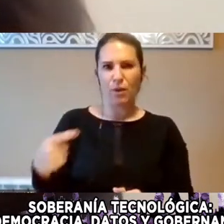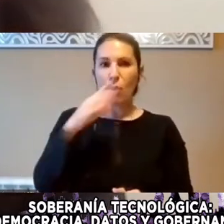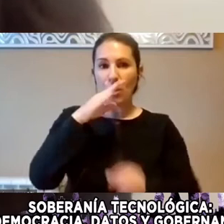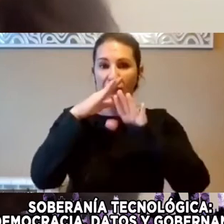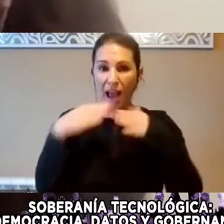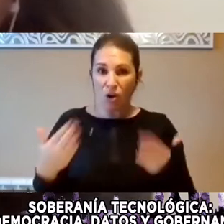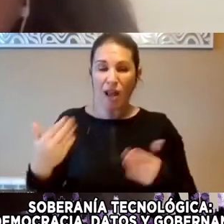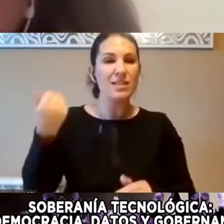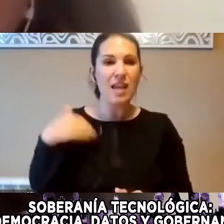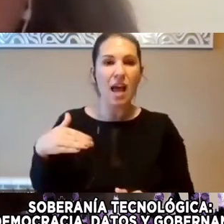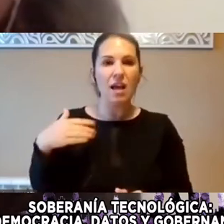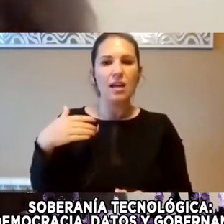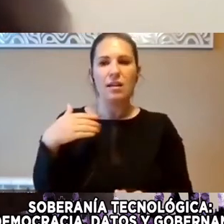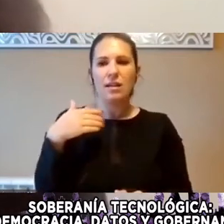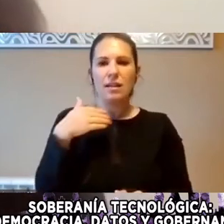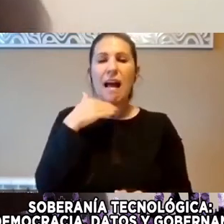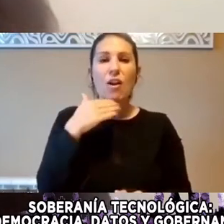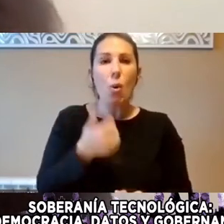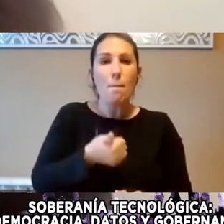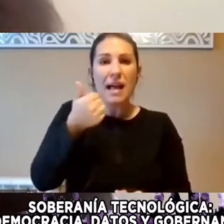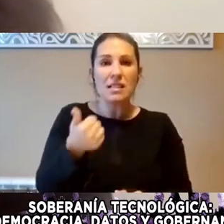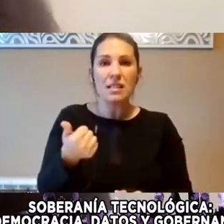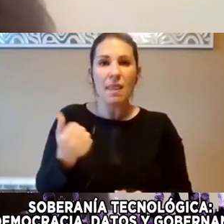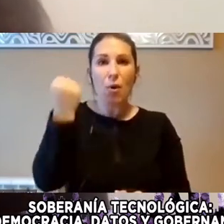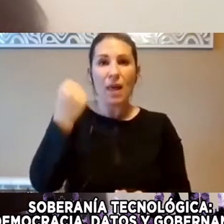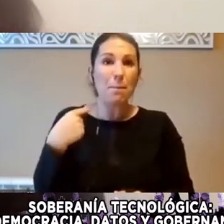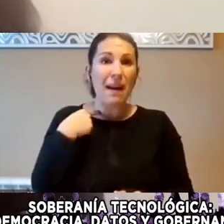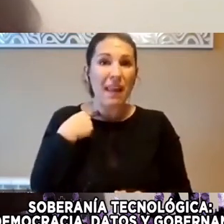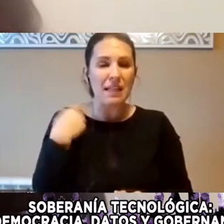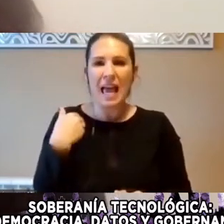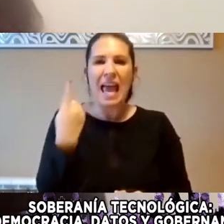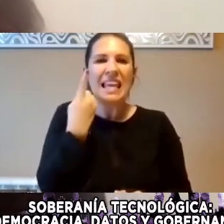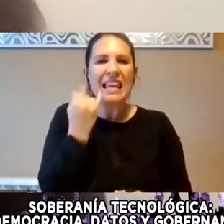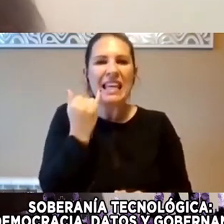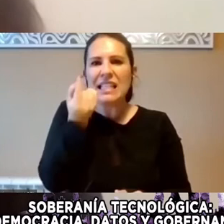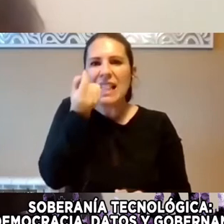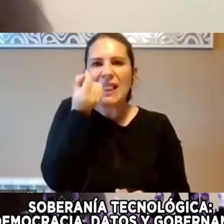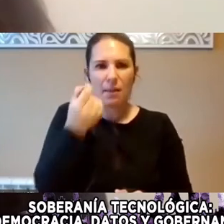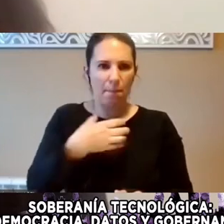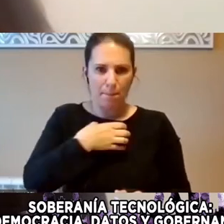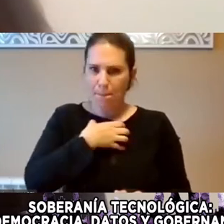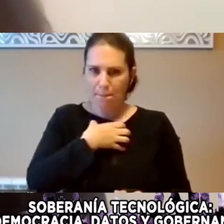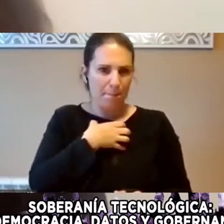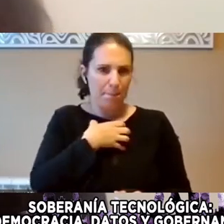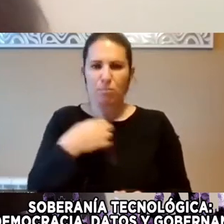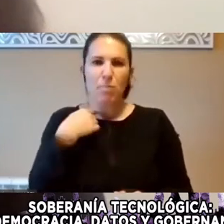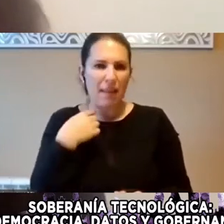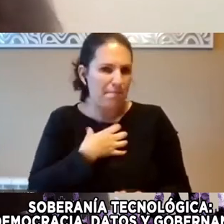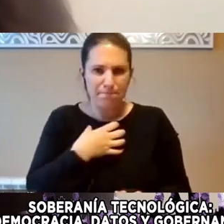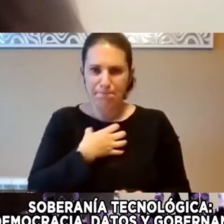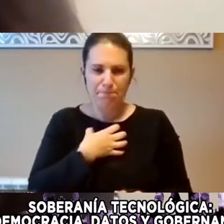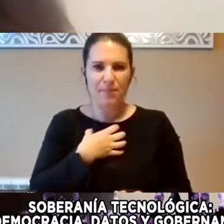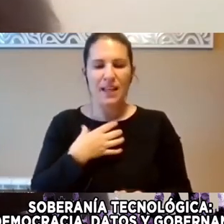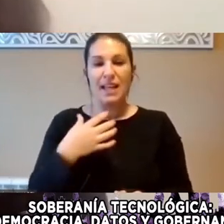momento Perder un centímetro Más De poder El segundo momento Al que En esta década Que quiero cubrir En